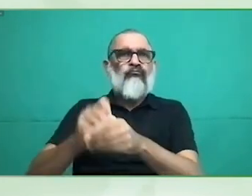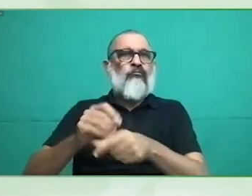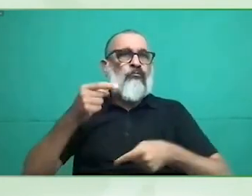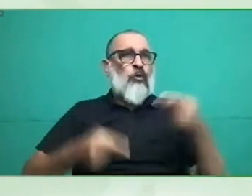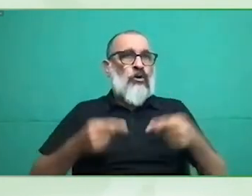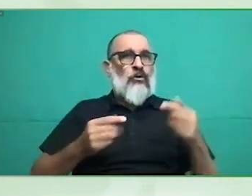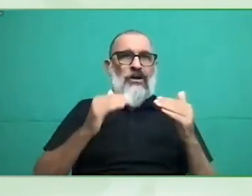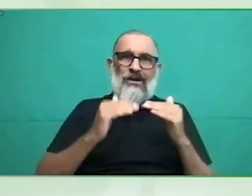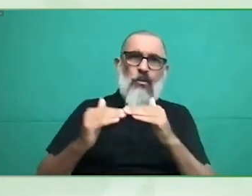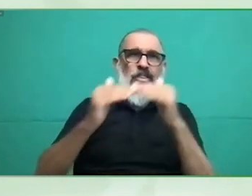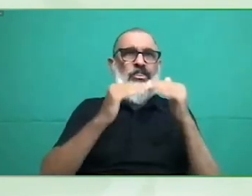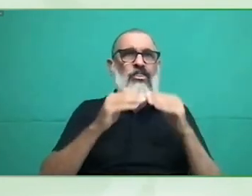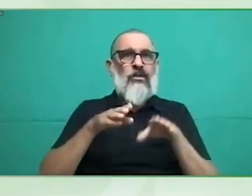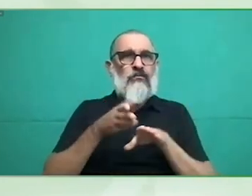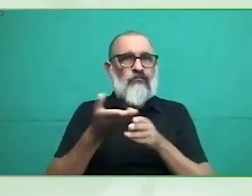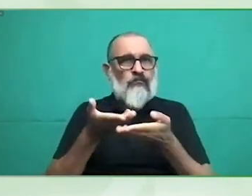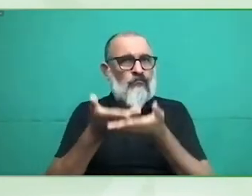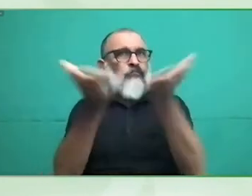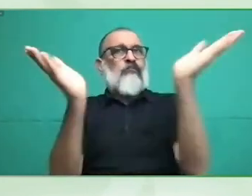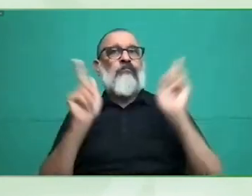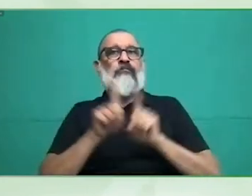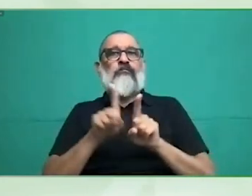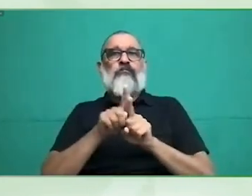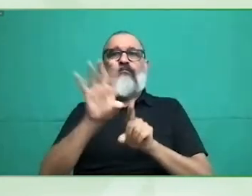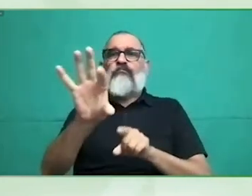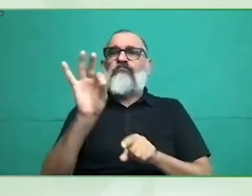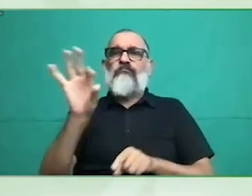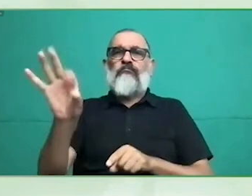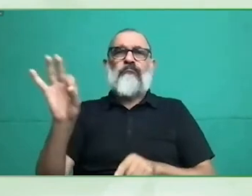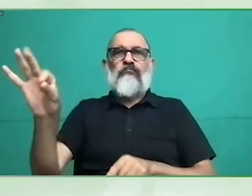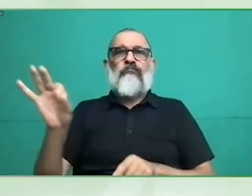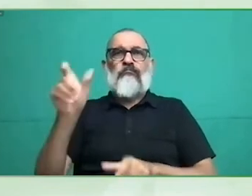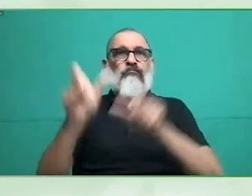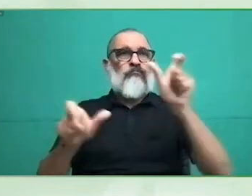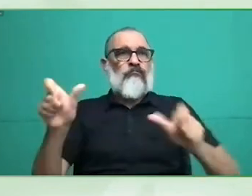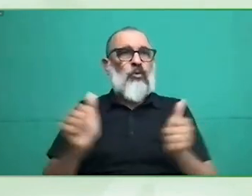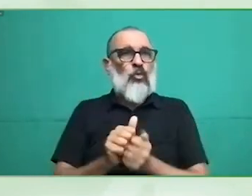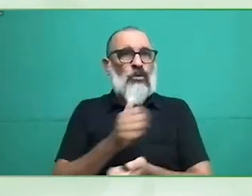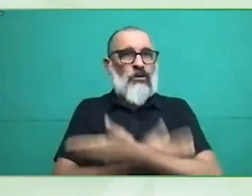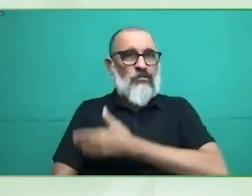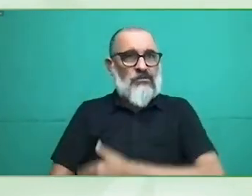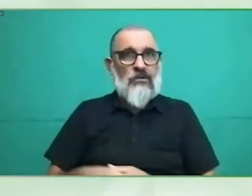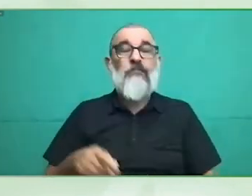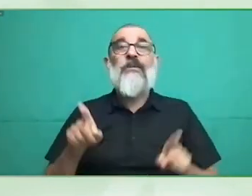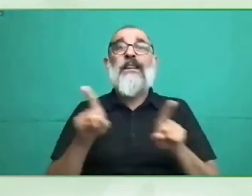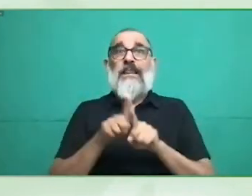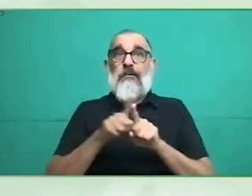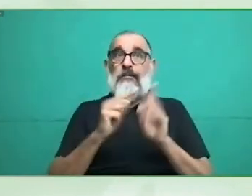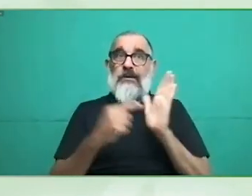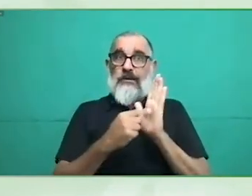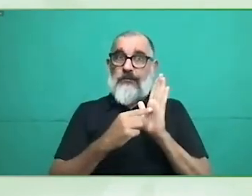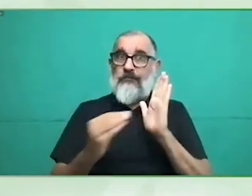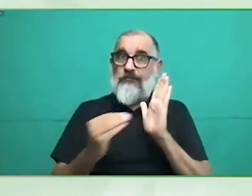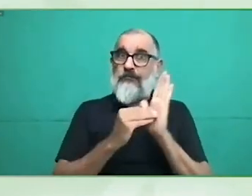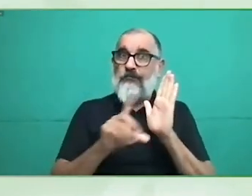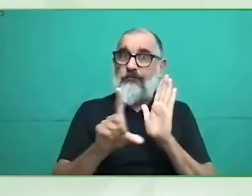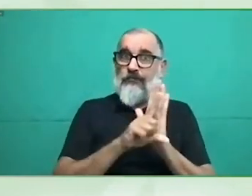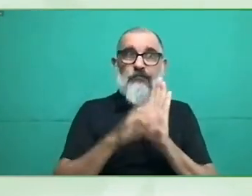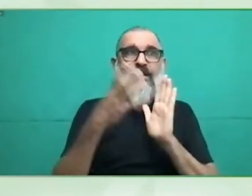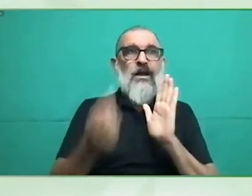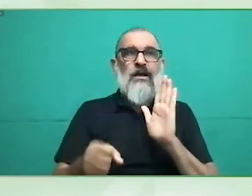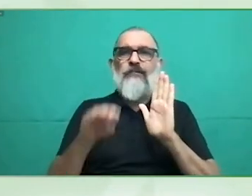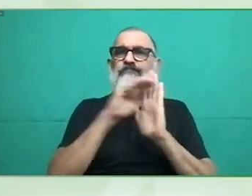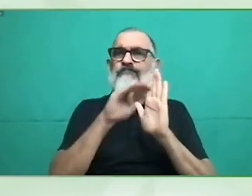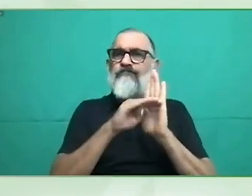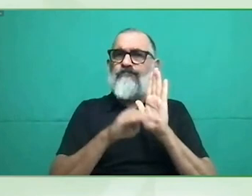colegios electorales y en los últimos años se han producido importantes